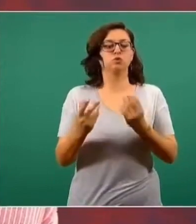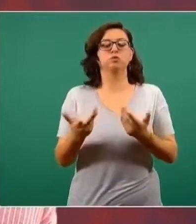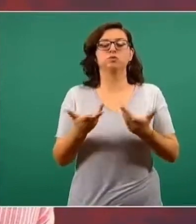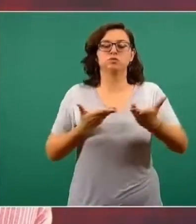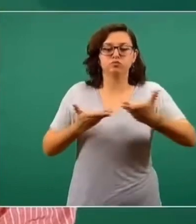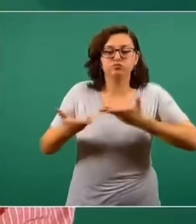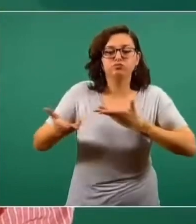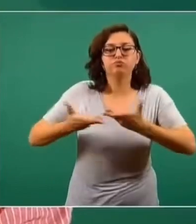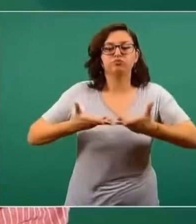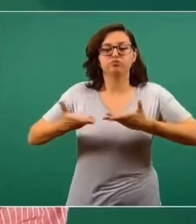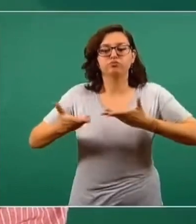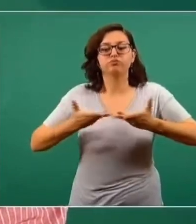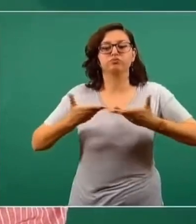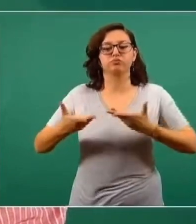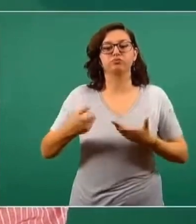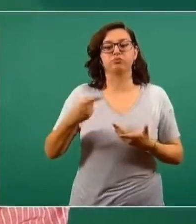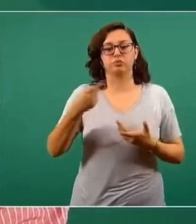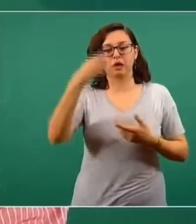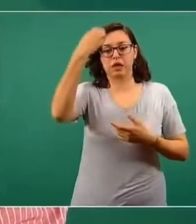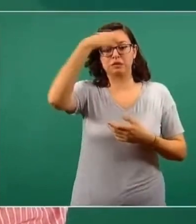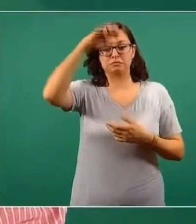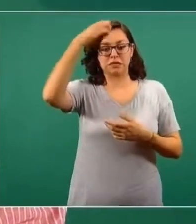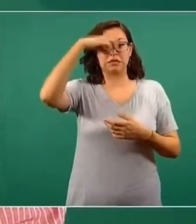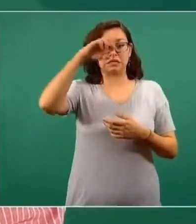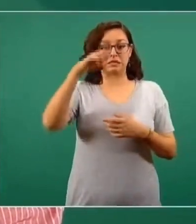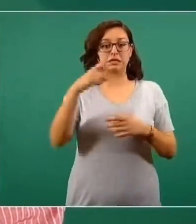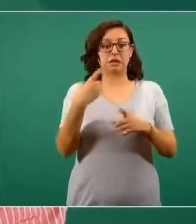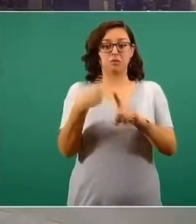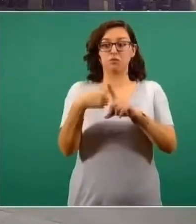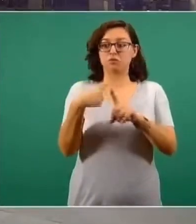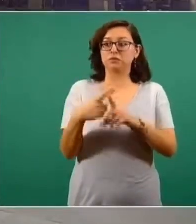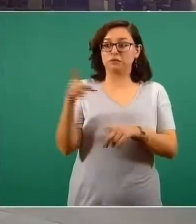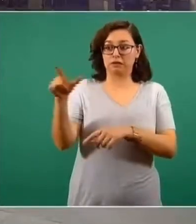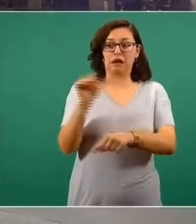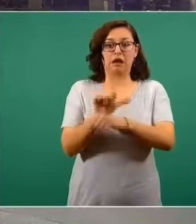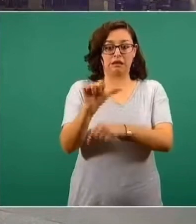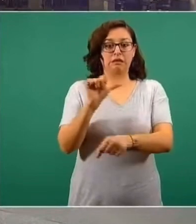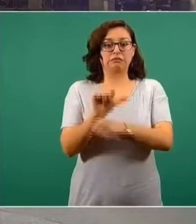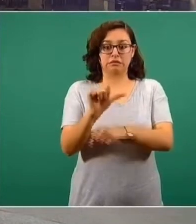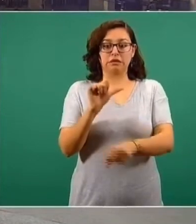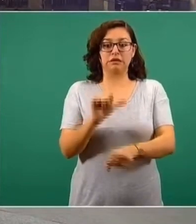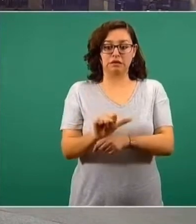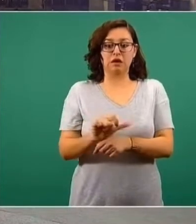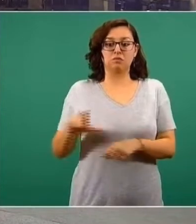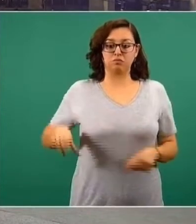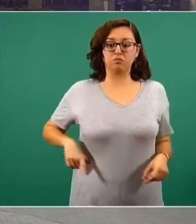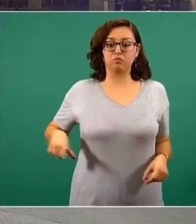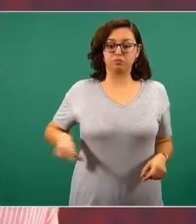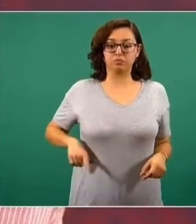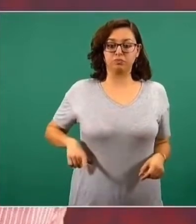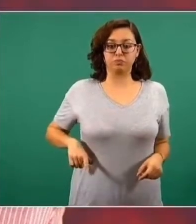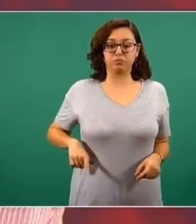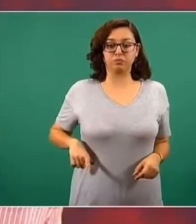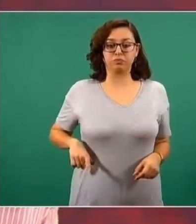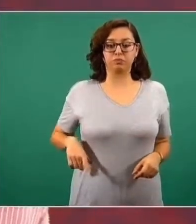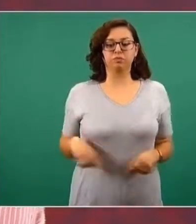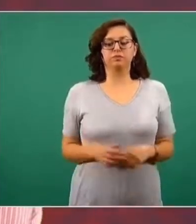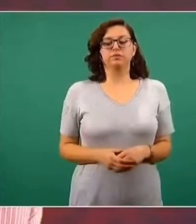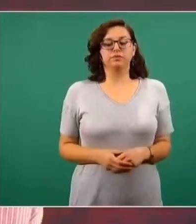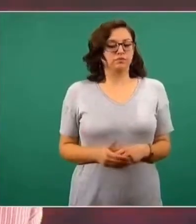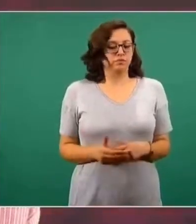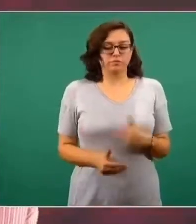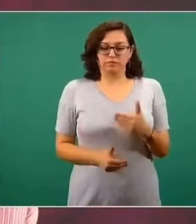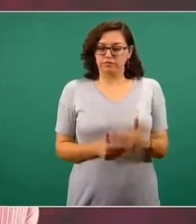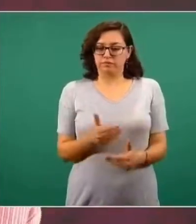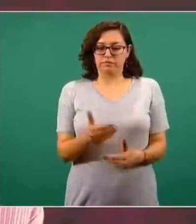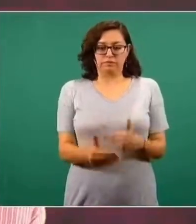para la experiencia positiva que ha tenido el gobierno de Argentina, en ese mismo sentido. El proceso está